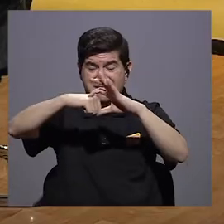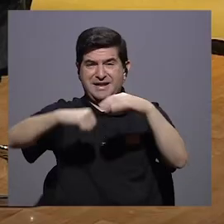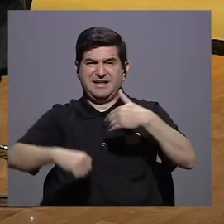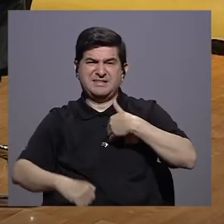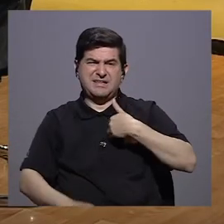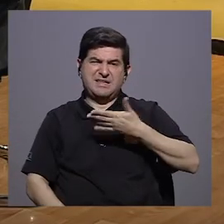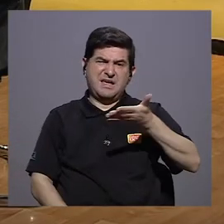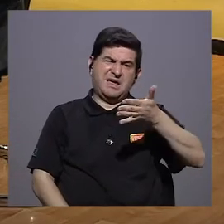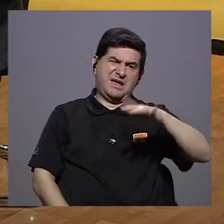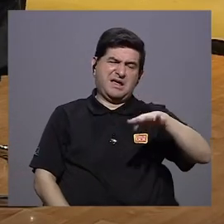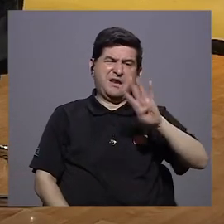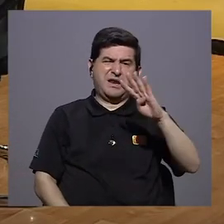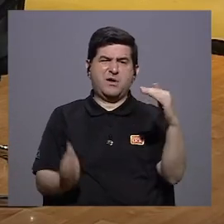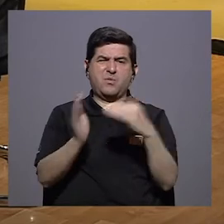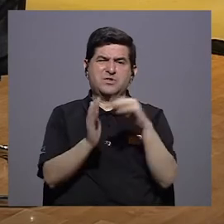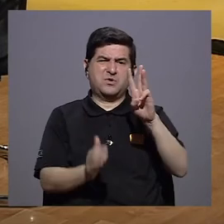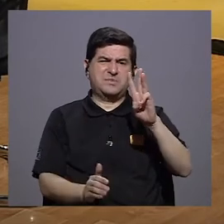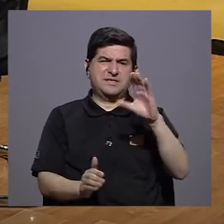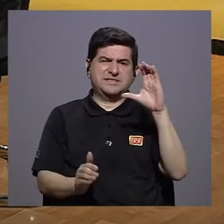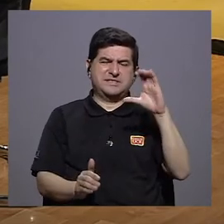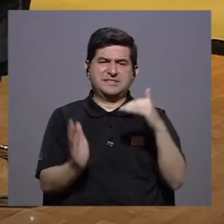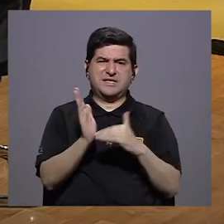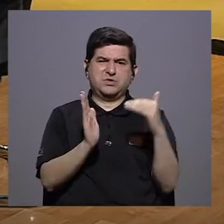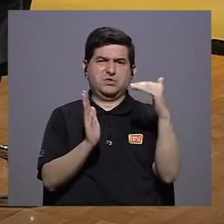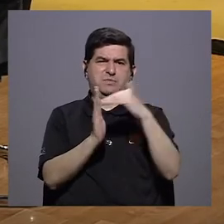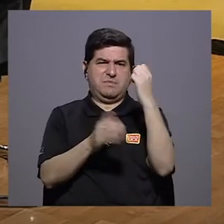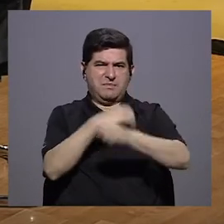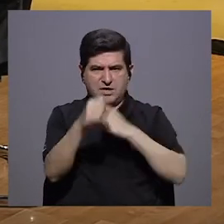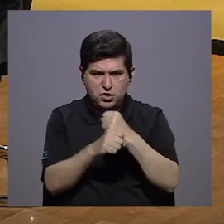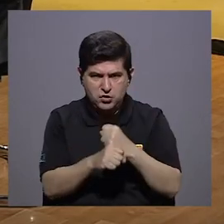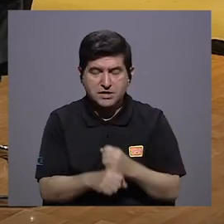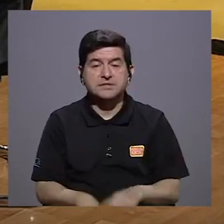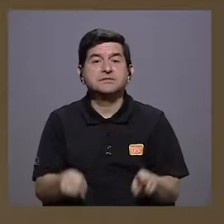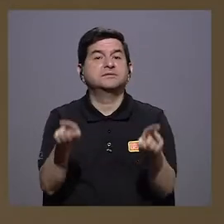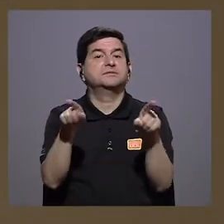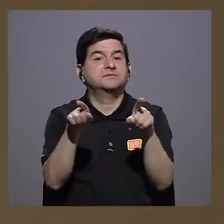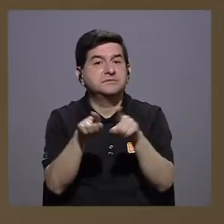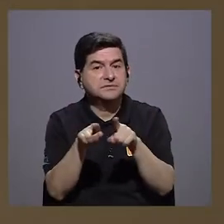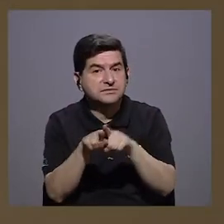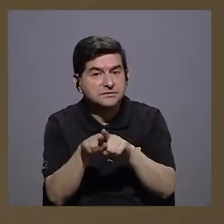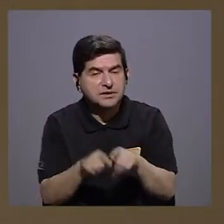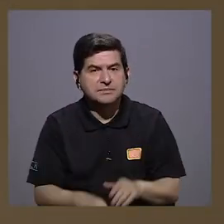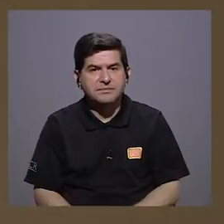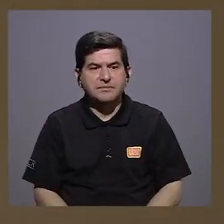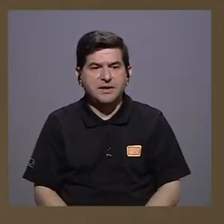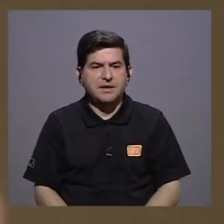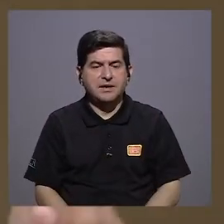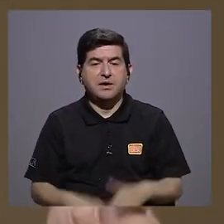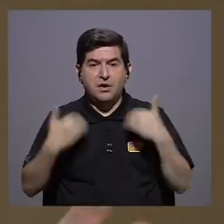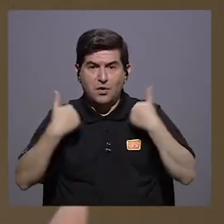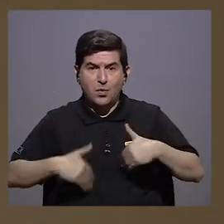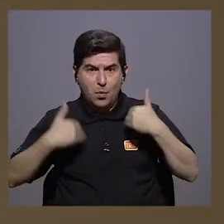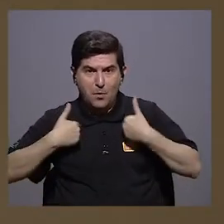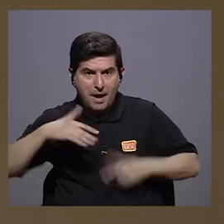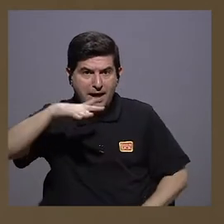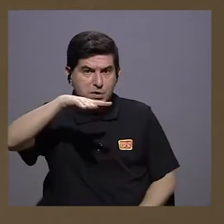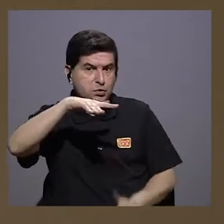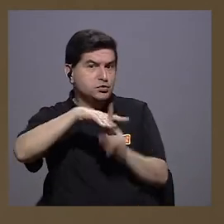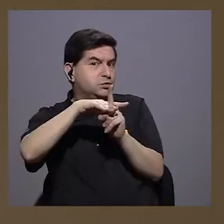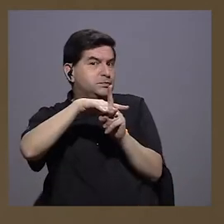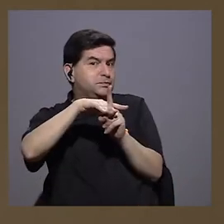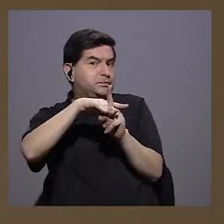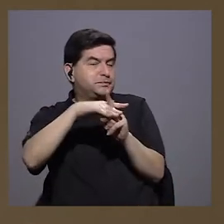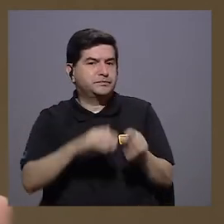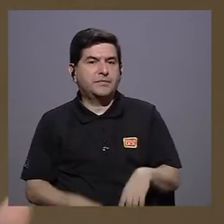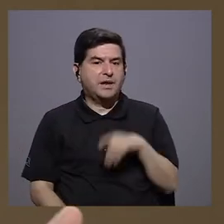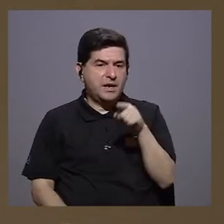más o menos 4.600 millones. Tenemos de frente también unos humanos que llegaron a ese planeta y